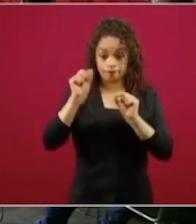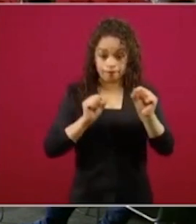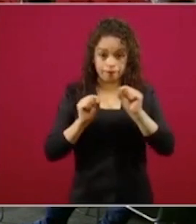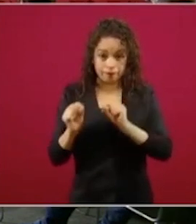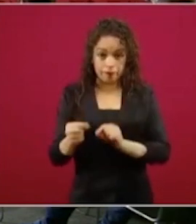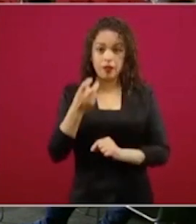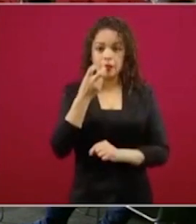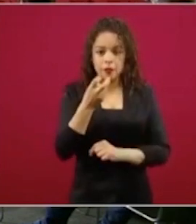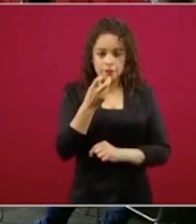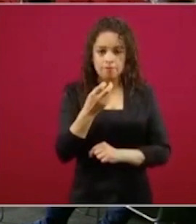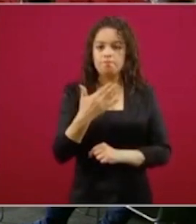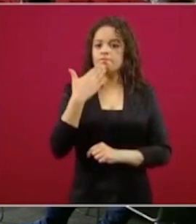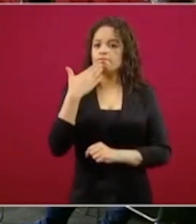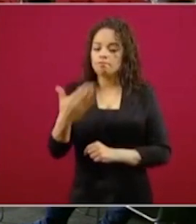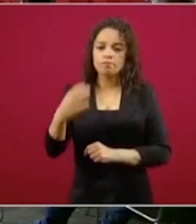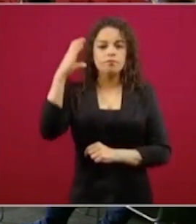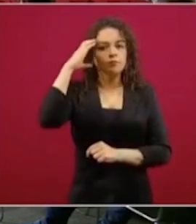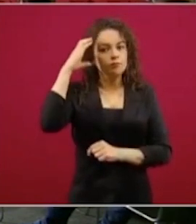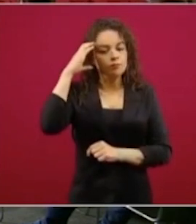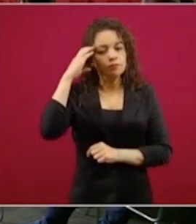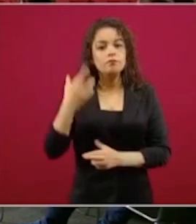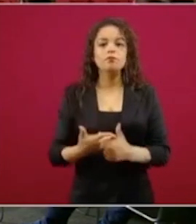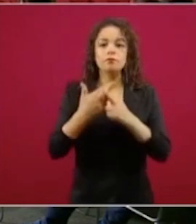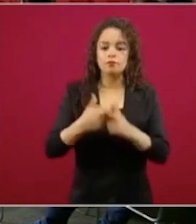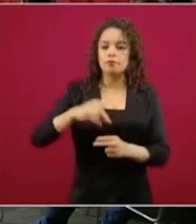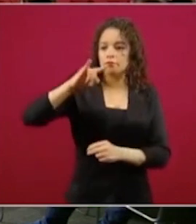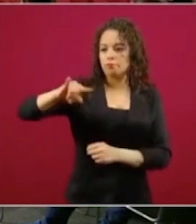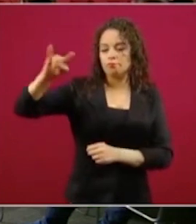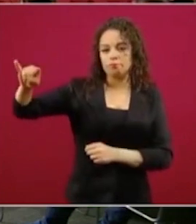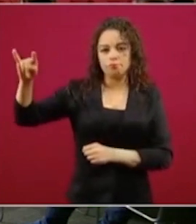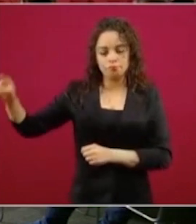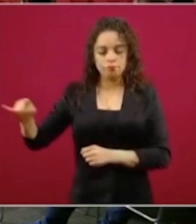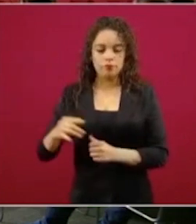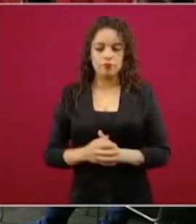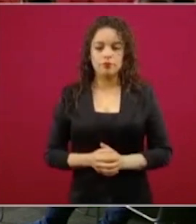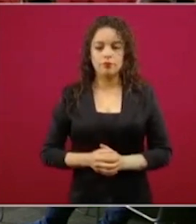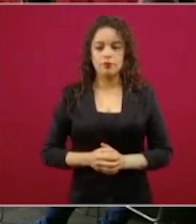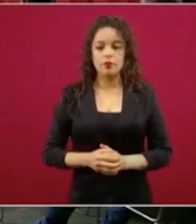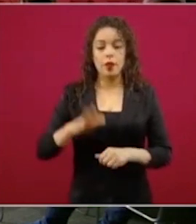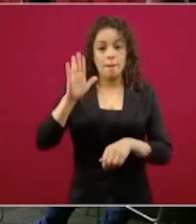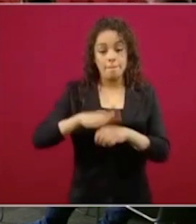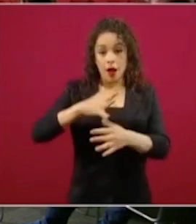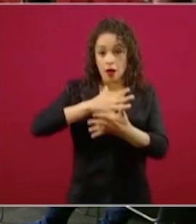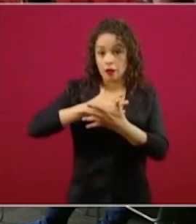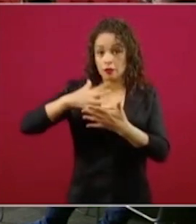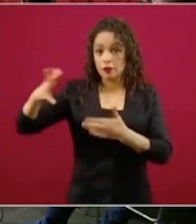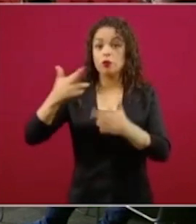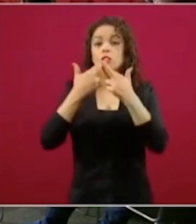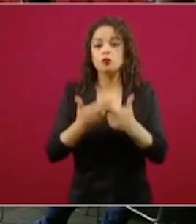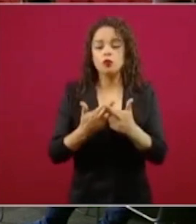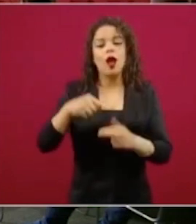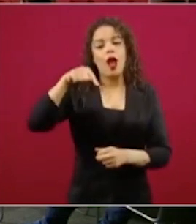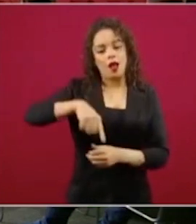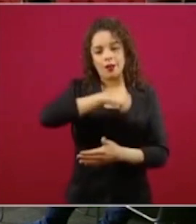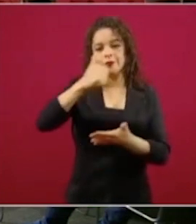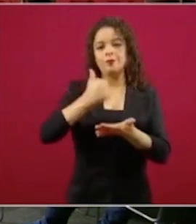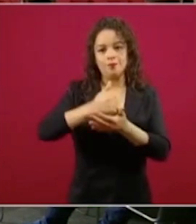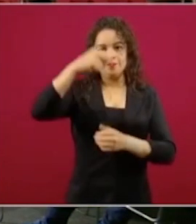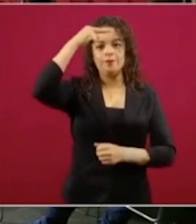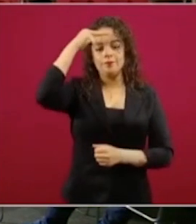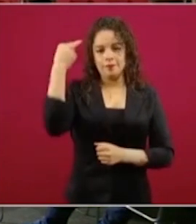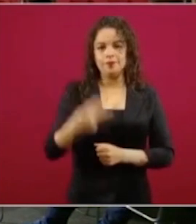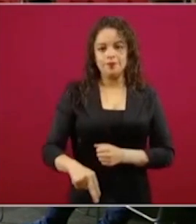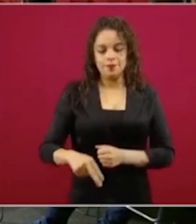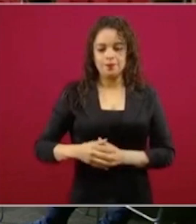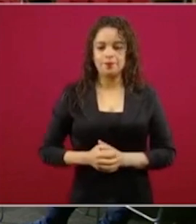está la cantidad de camas disponibles. Lógico, la mayor cantidad se encuentra aquí en la Ciudad de México. Tenemos los centros de